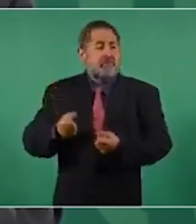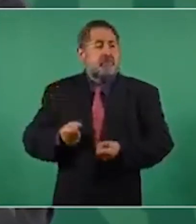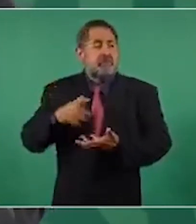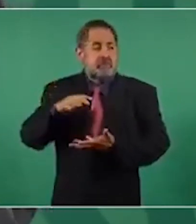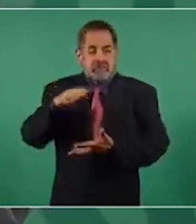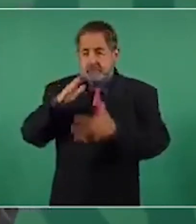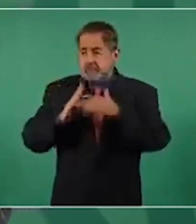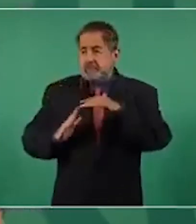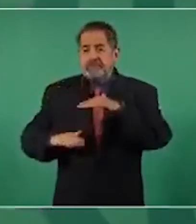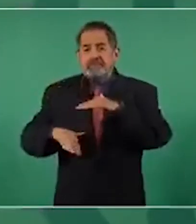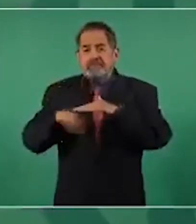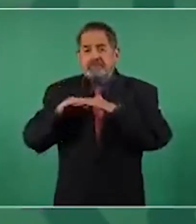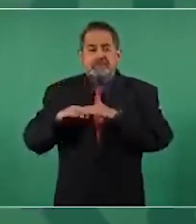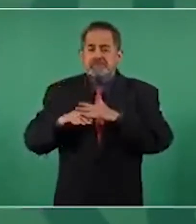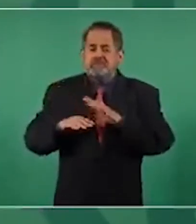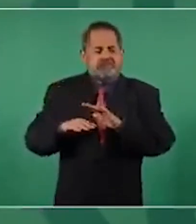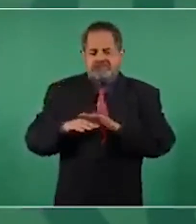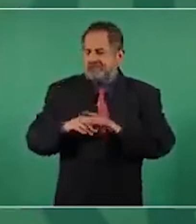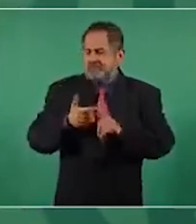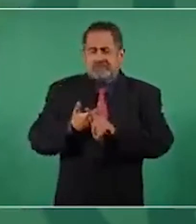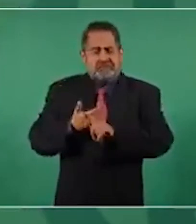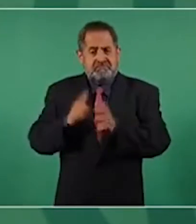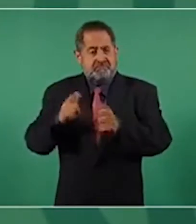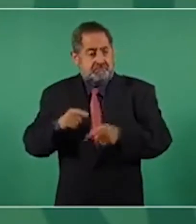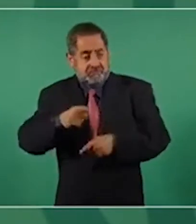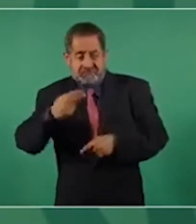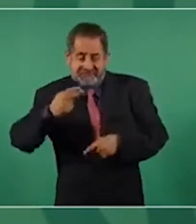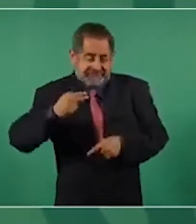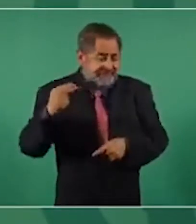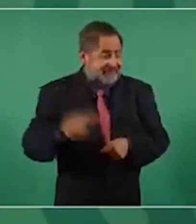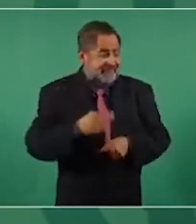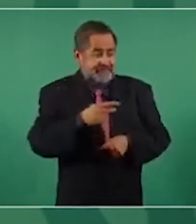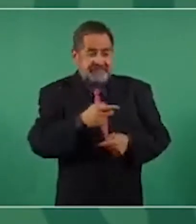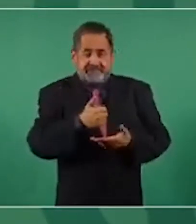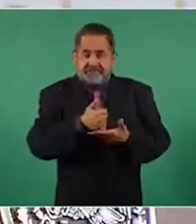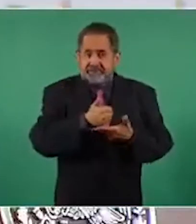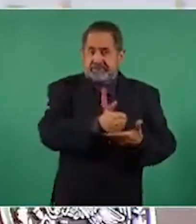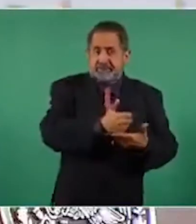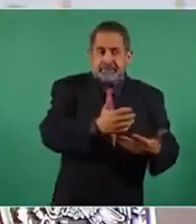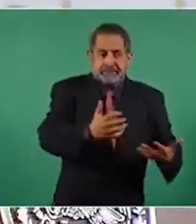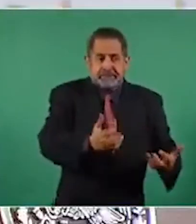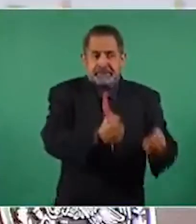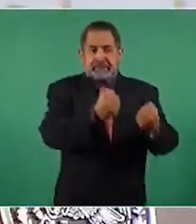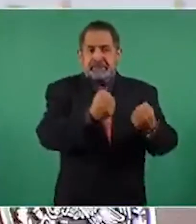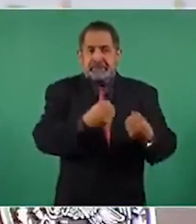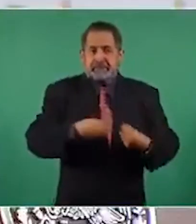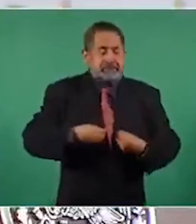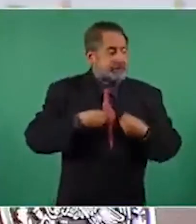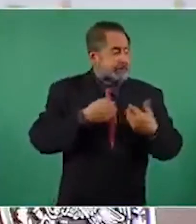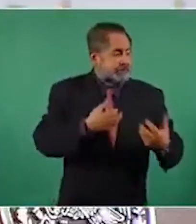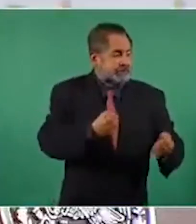se trata de salvar vidas, trata de apoyar a la gente que lo pierde todo.